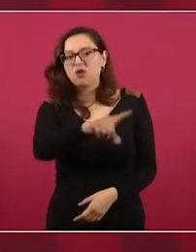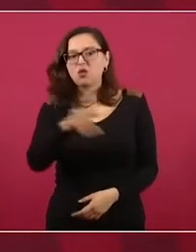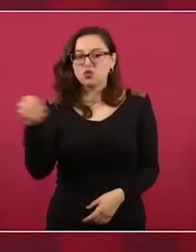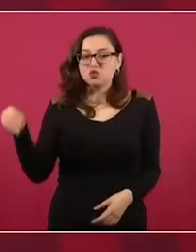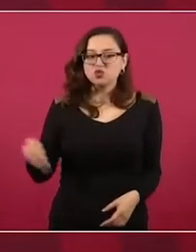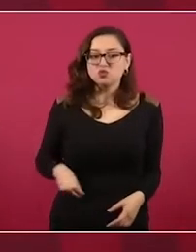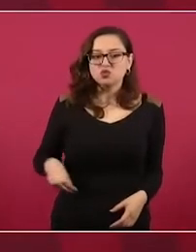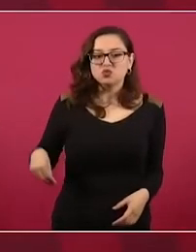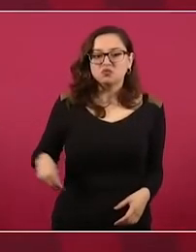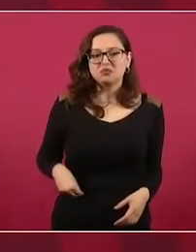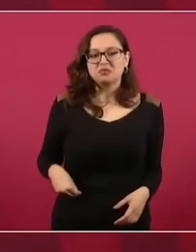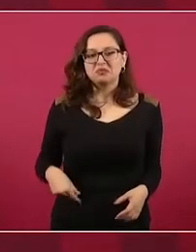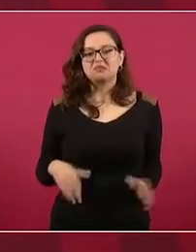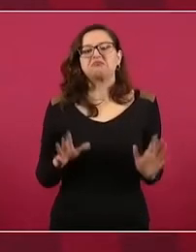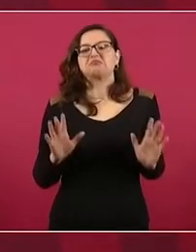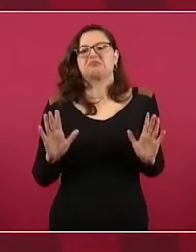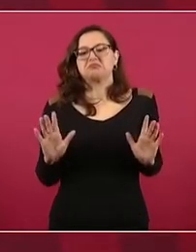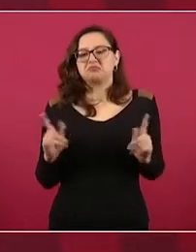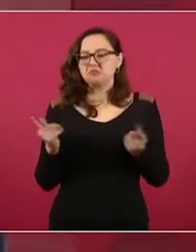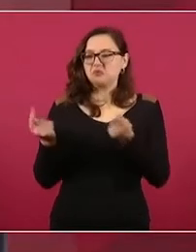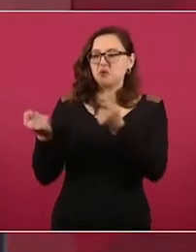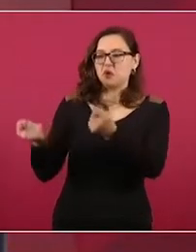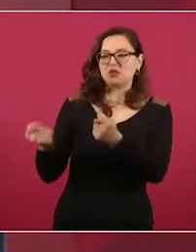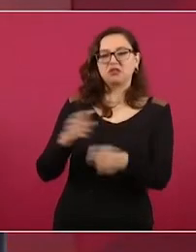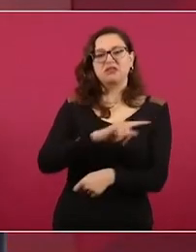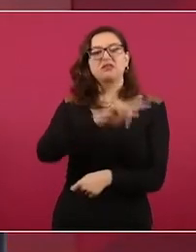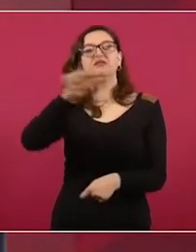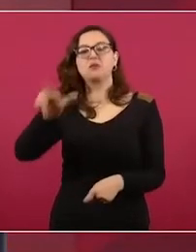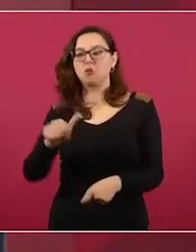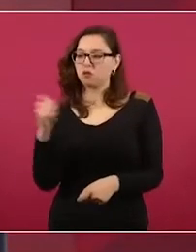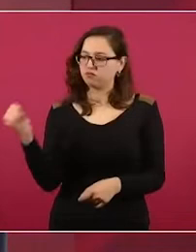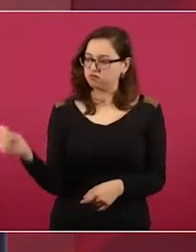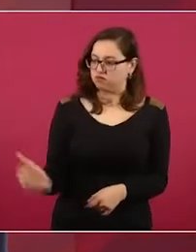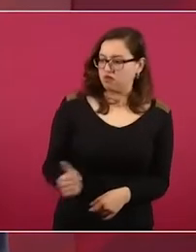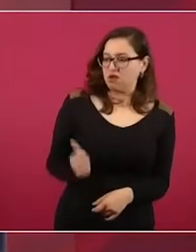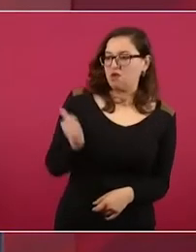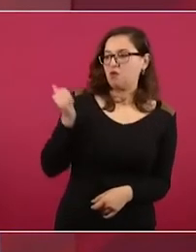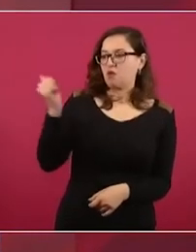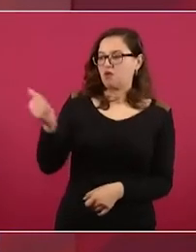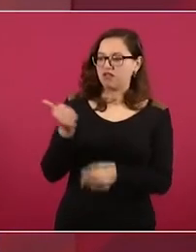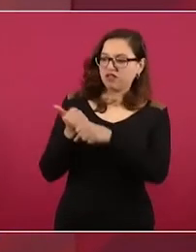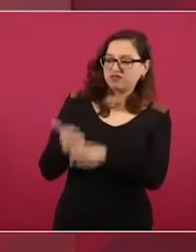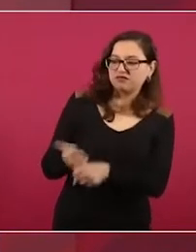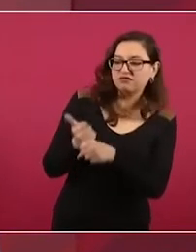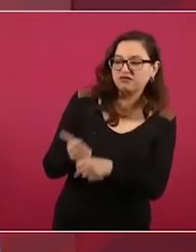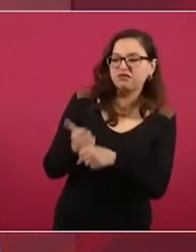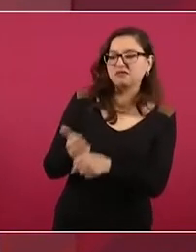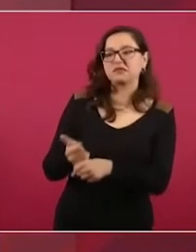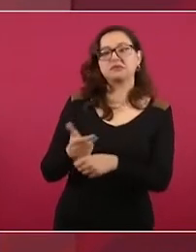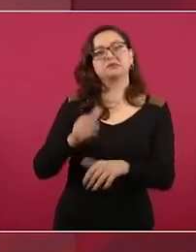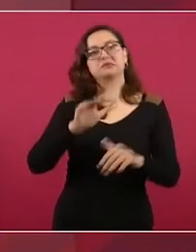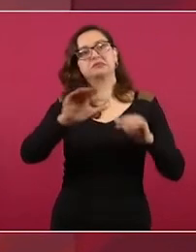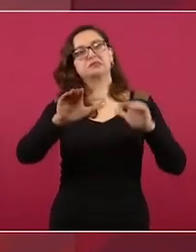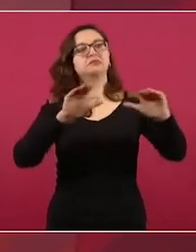trafican con el dolor de la gente, sacan raja política.